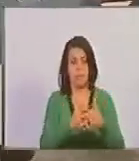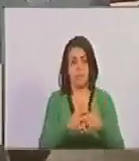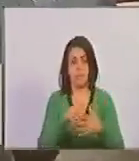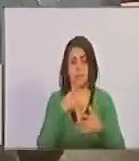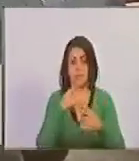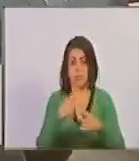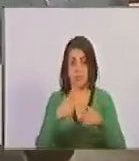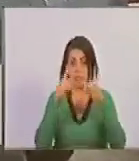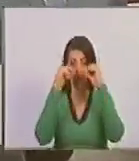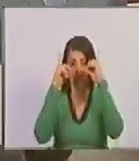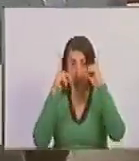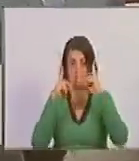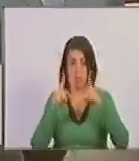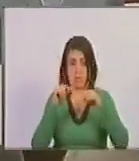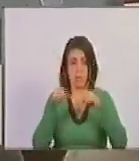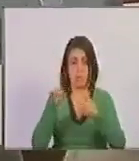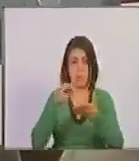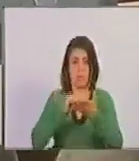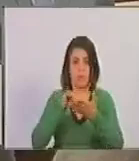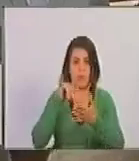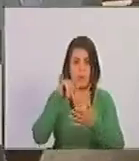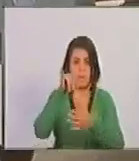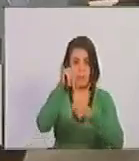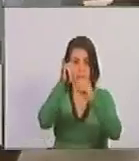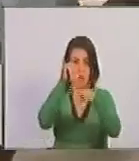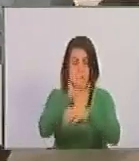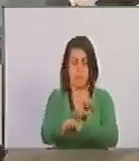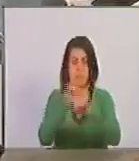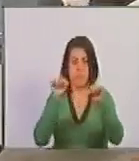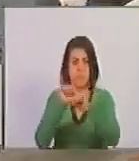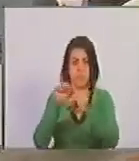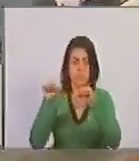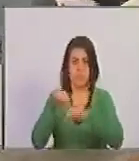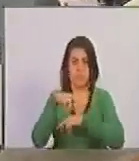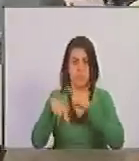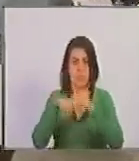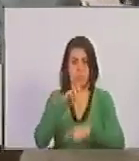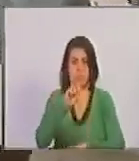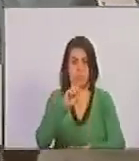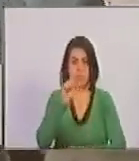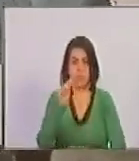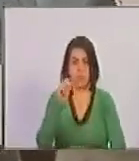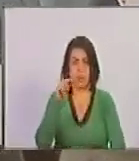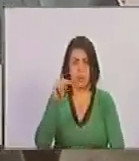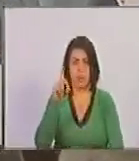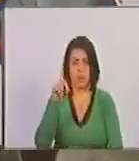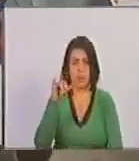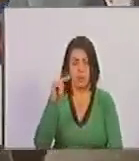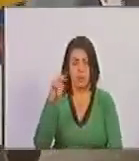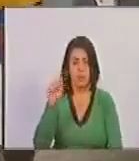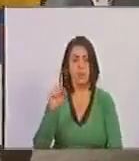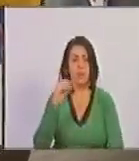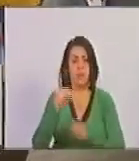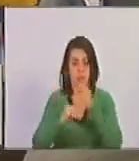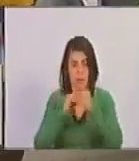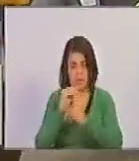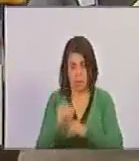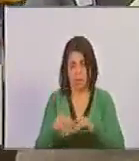decide bombardear y boicotear la revolución sandinista. Y lo hicieron como lo saben,